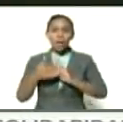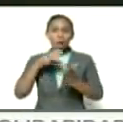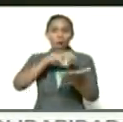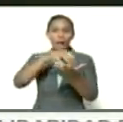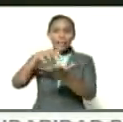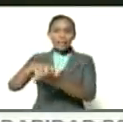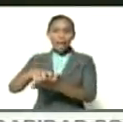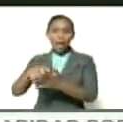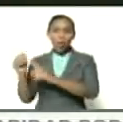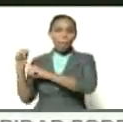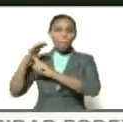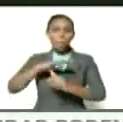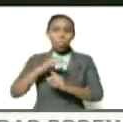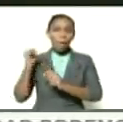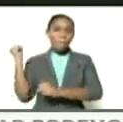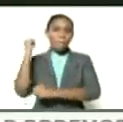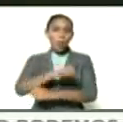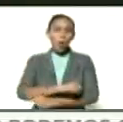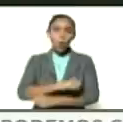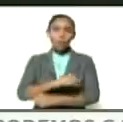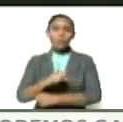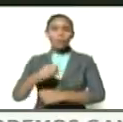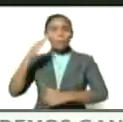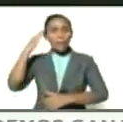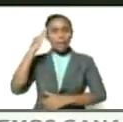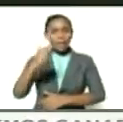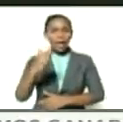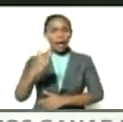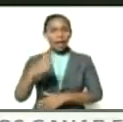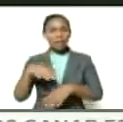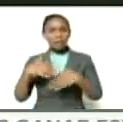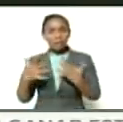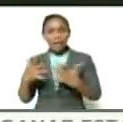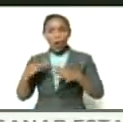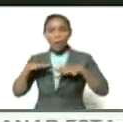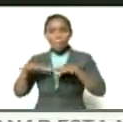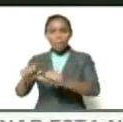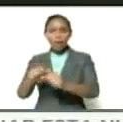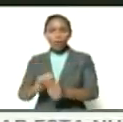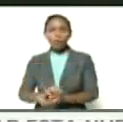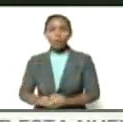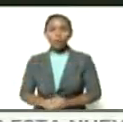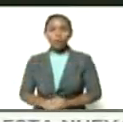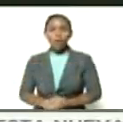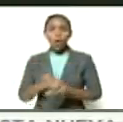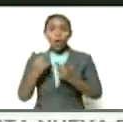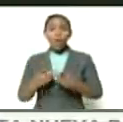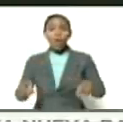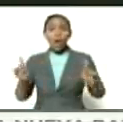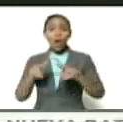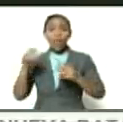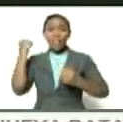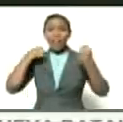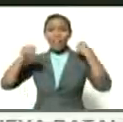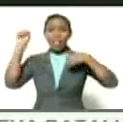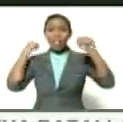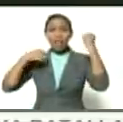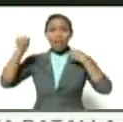dominantes contra las fuerzas militares de los imperios los valores de rebeldía